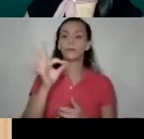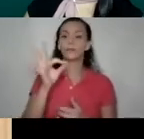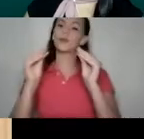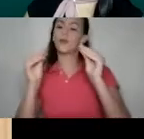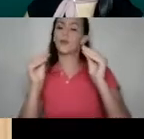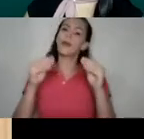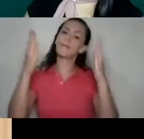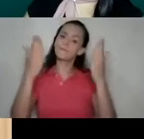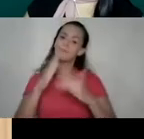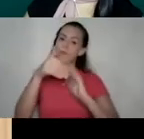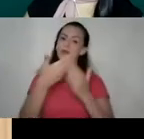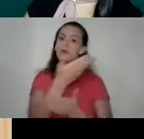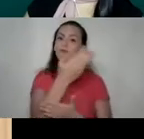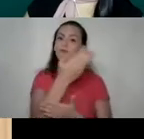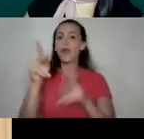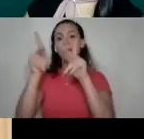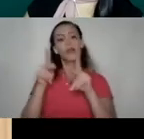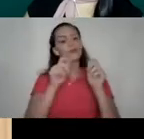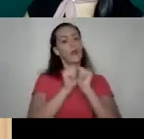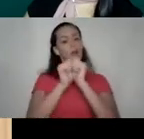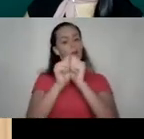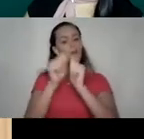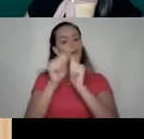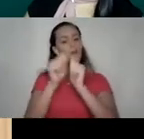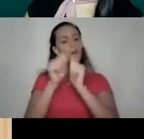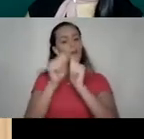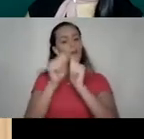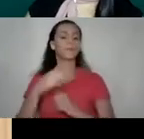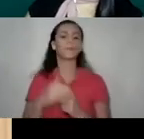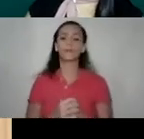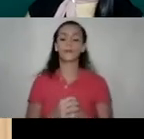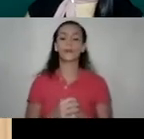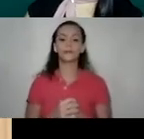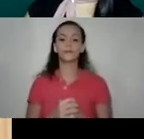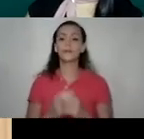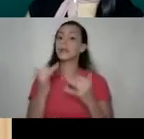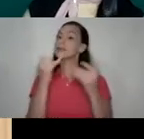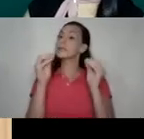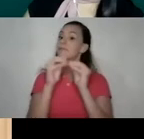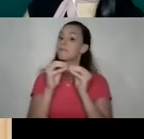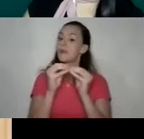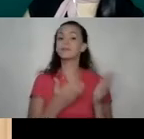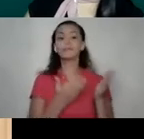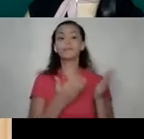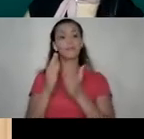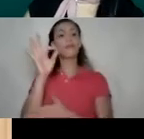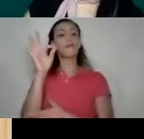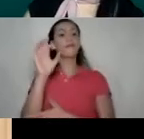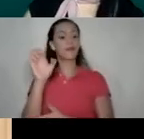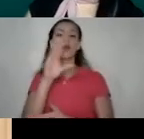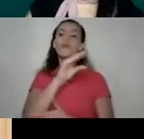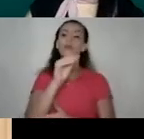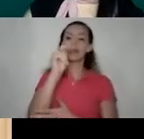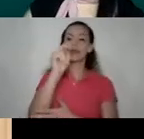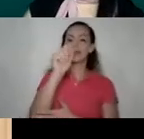Bienvenidas a todas las personas que nos acompañan. Bien, sin más los dejo con Fernando y con Natalia que ellos